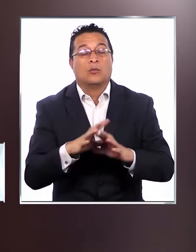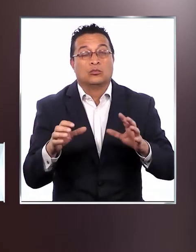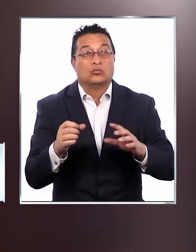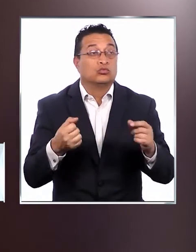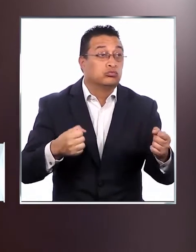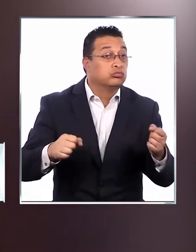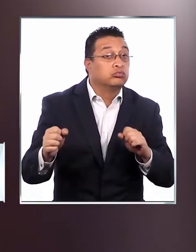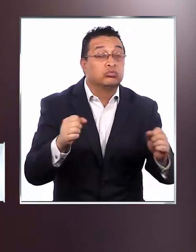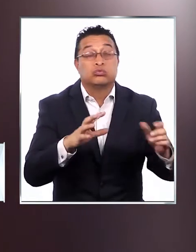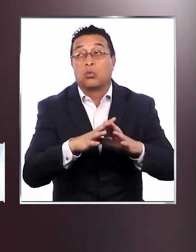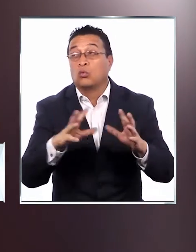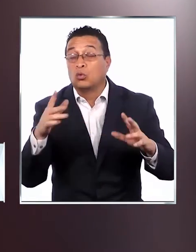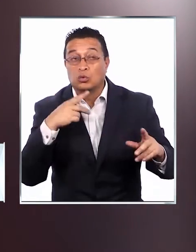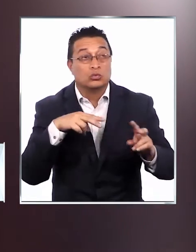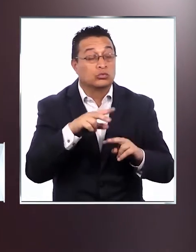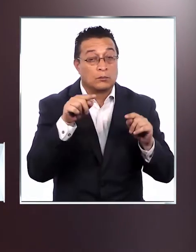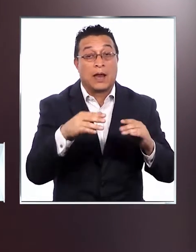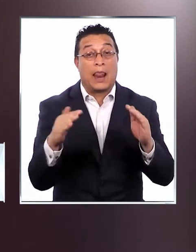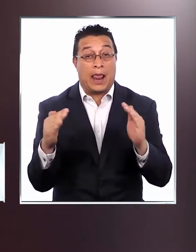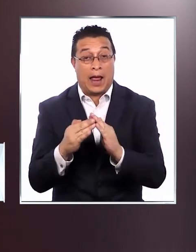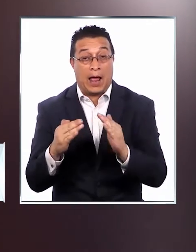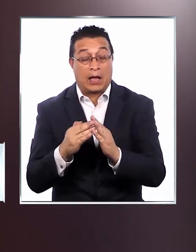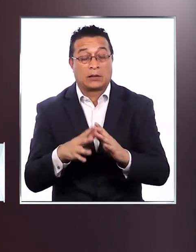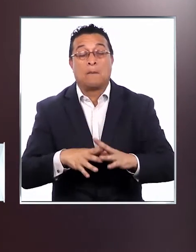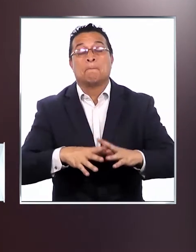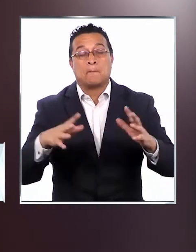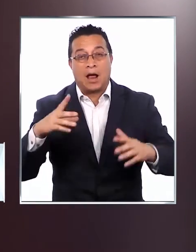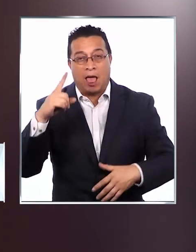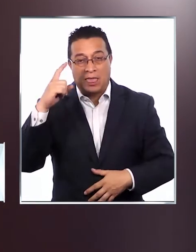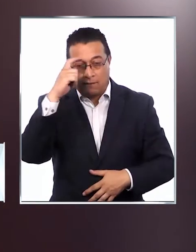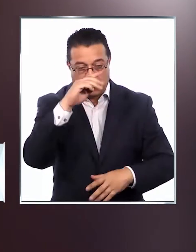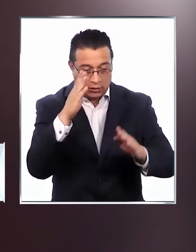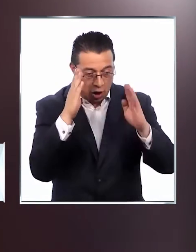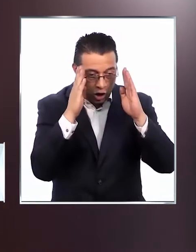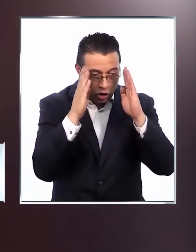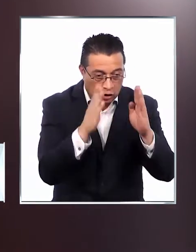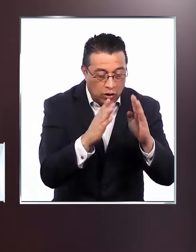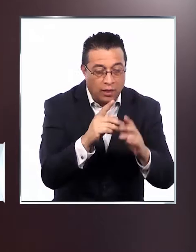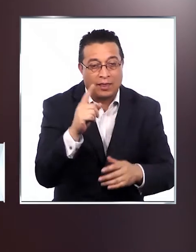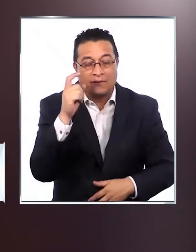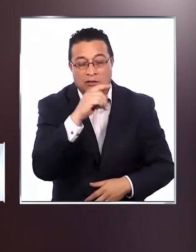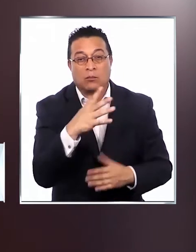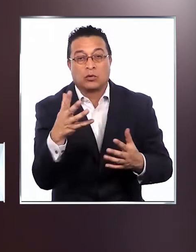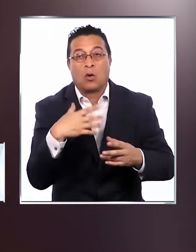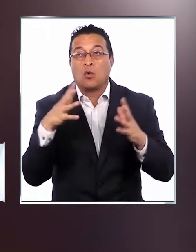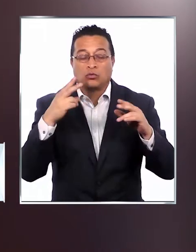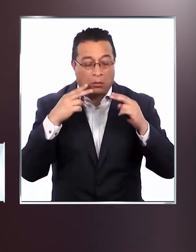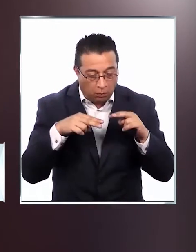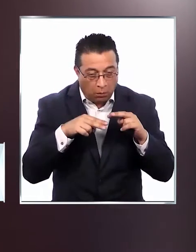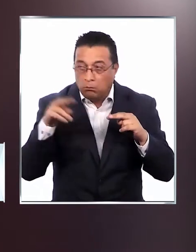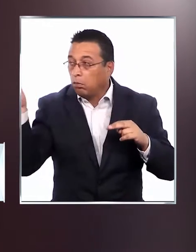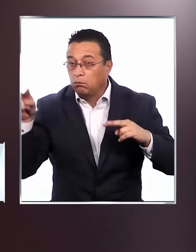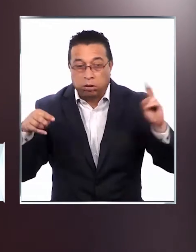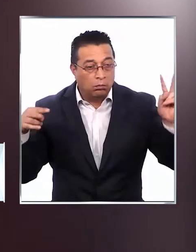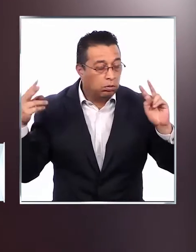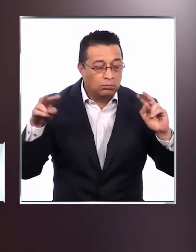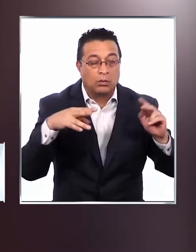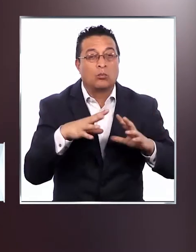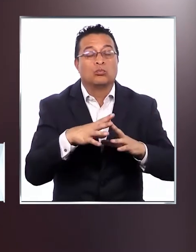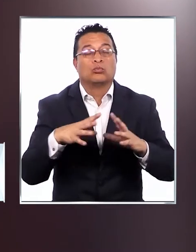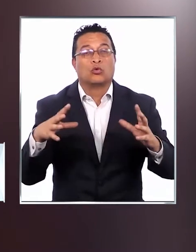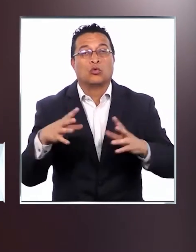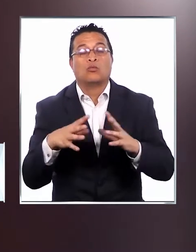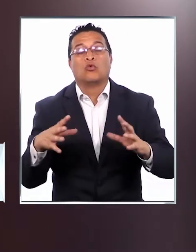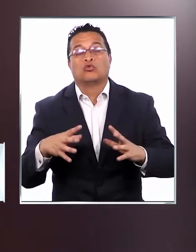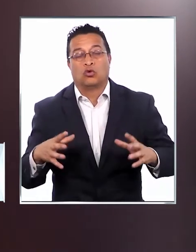dispersa y en la casa es mucho más difícil que ella pueda concentrarse ya que hay muchos distractores que a